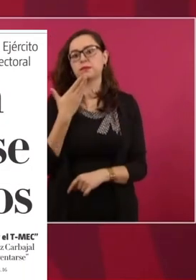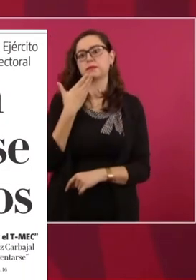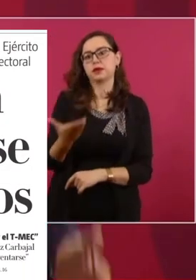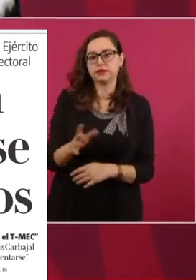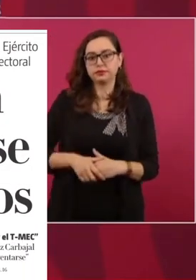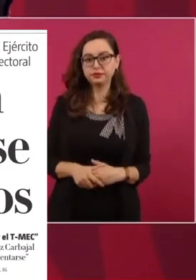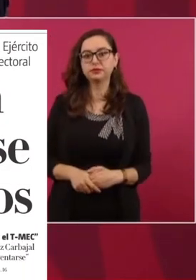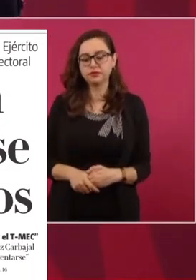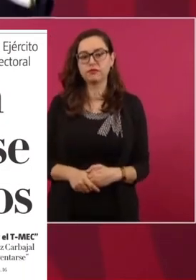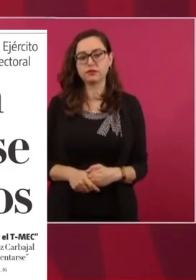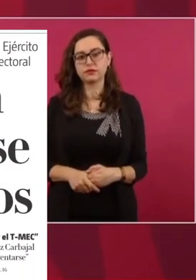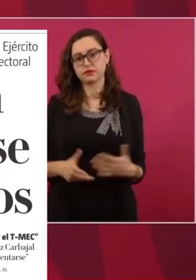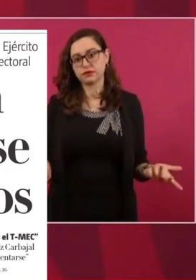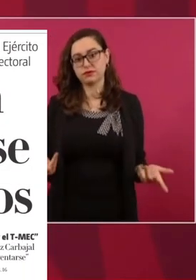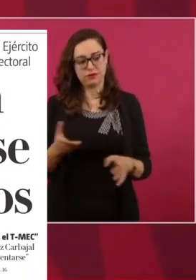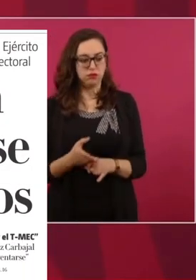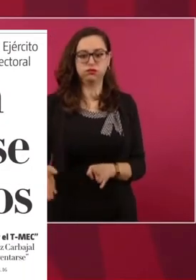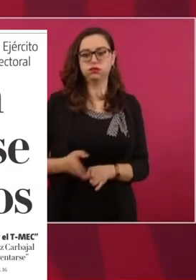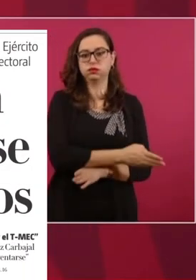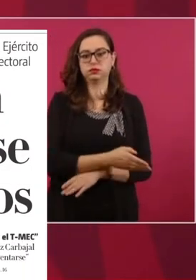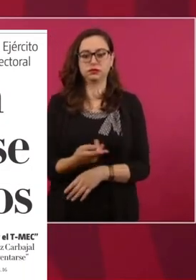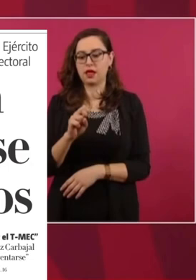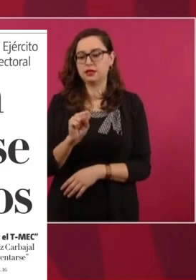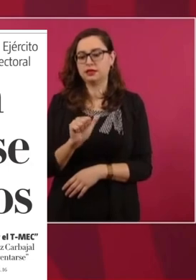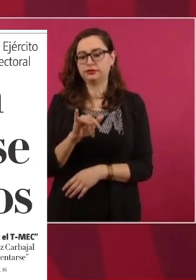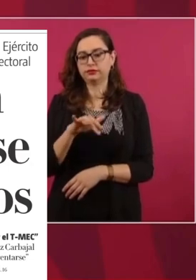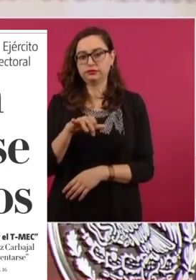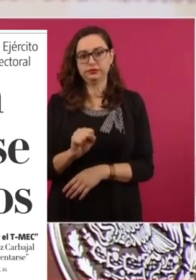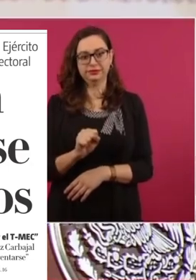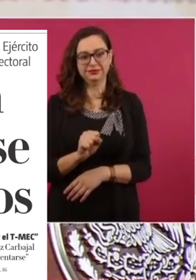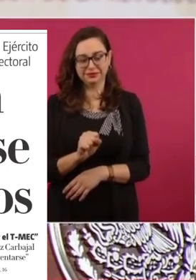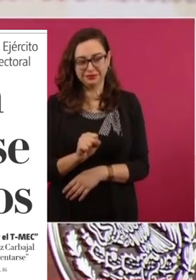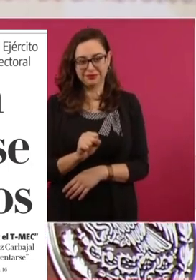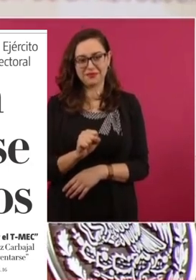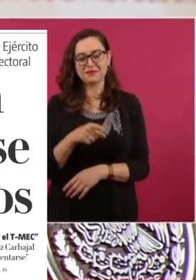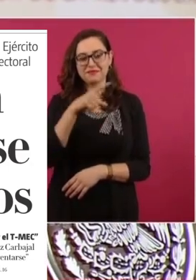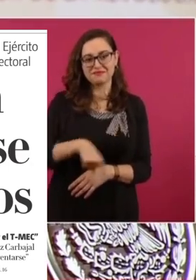Es que desde Salinas se empanizaron.